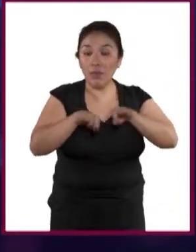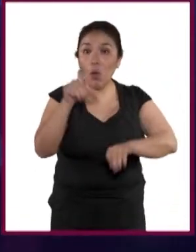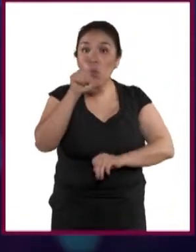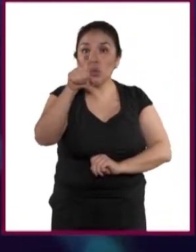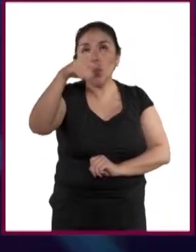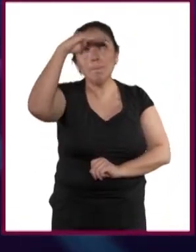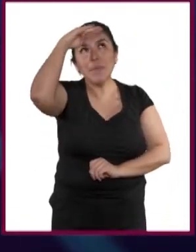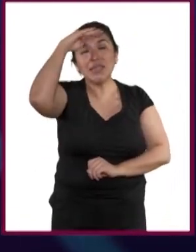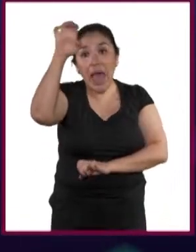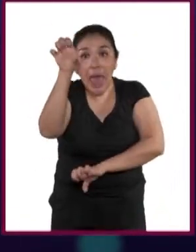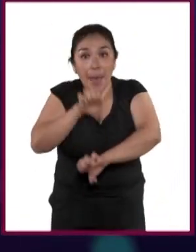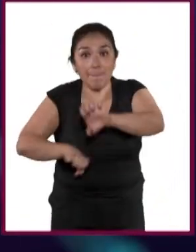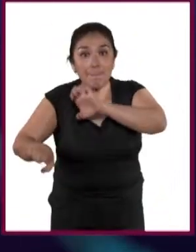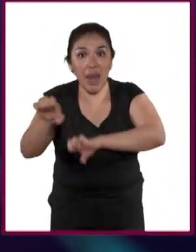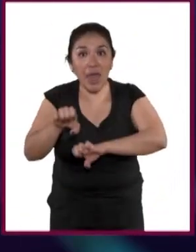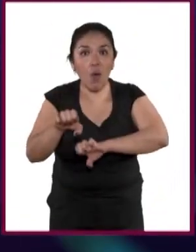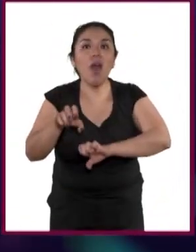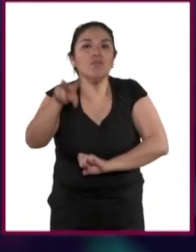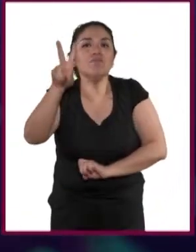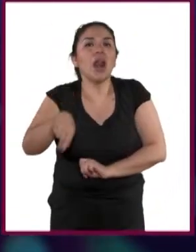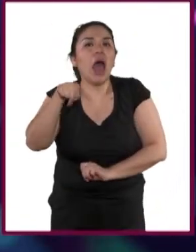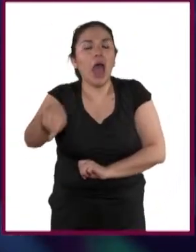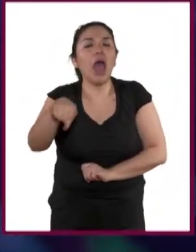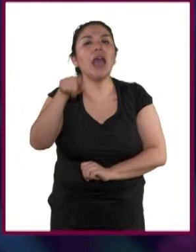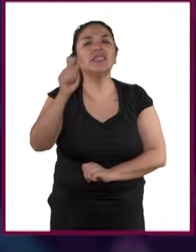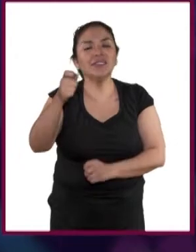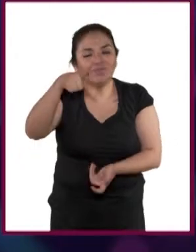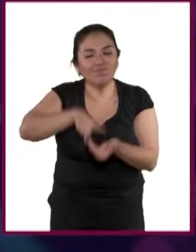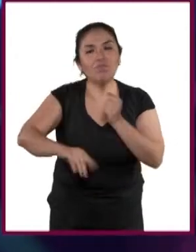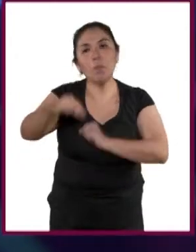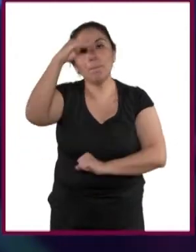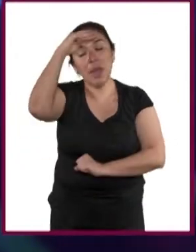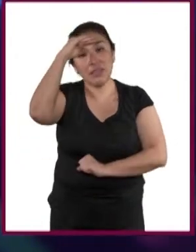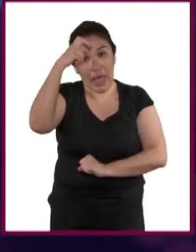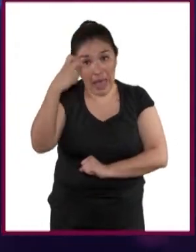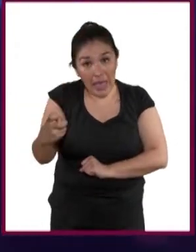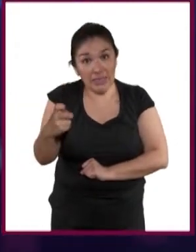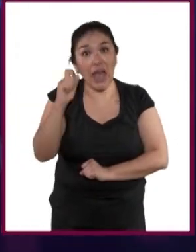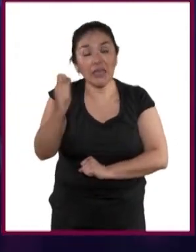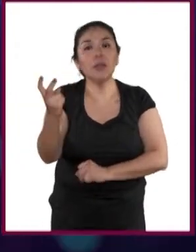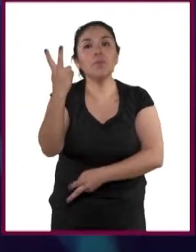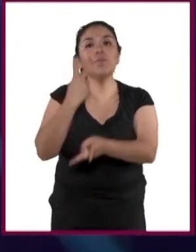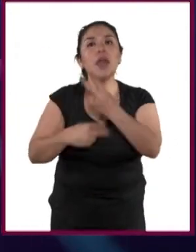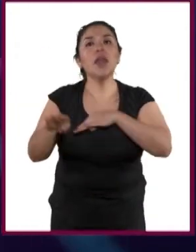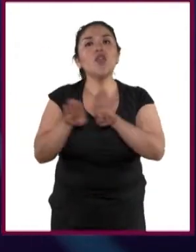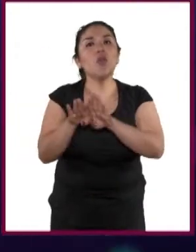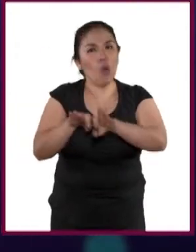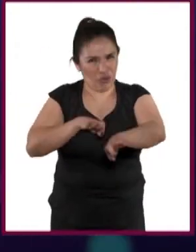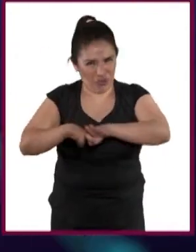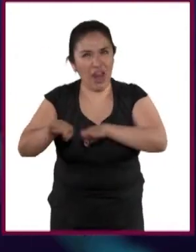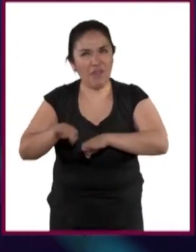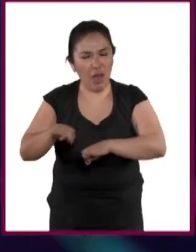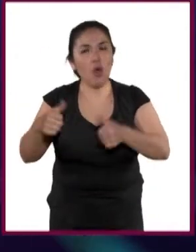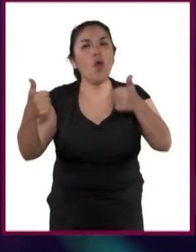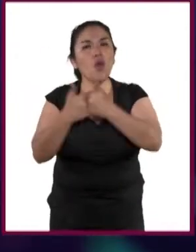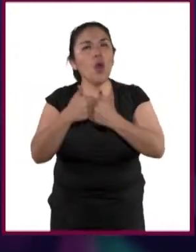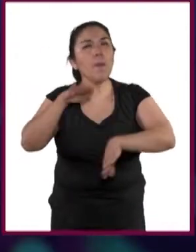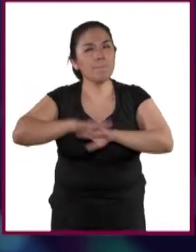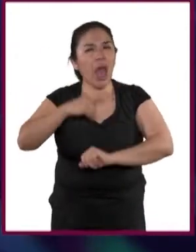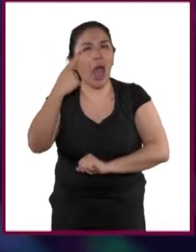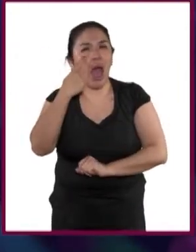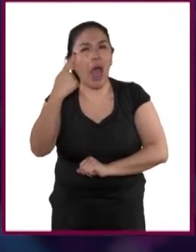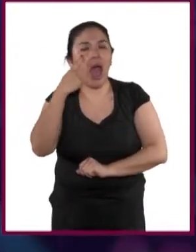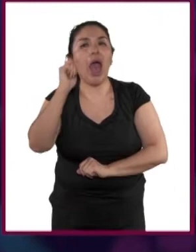cuando pensamos en el empleo, en realidad tendríamos que pensar que el empleo es, digamos, un trabajo que generalmente